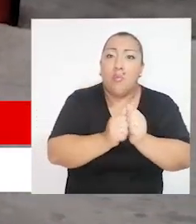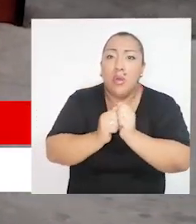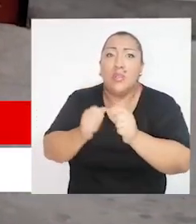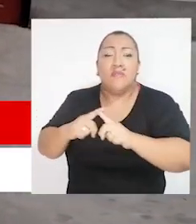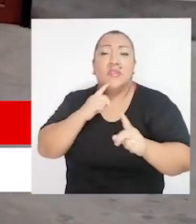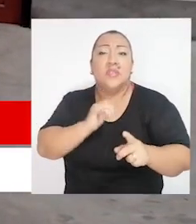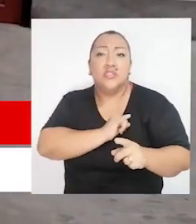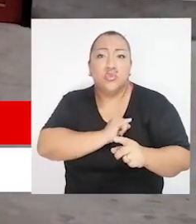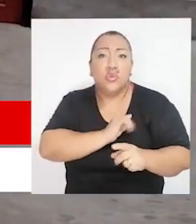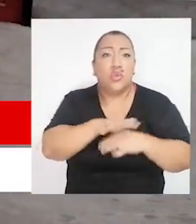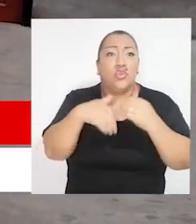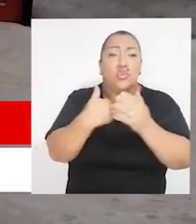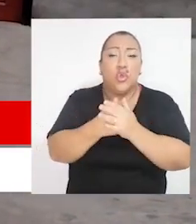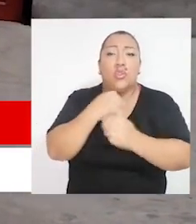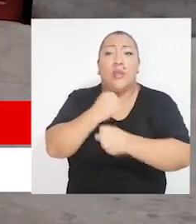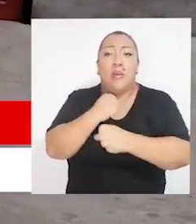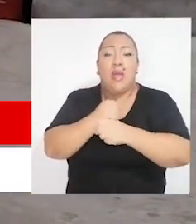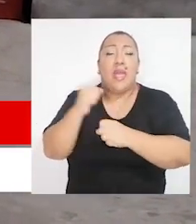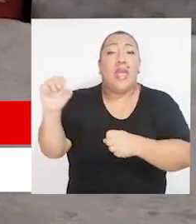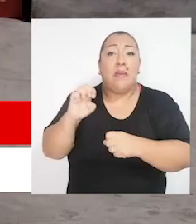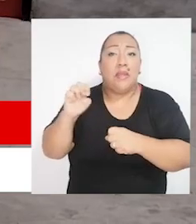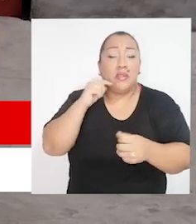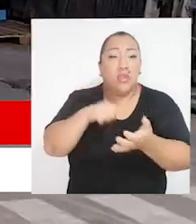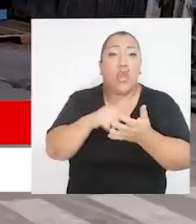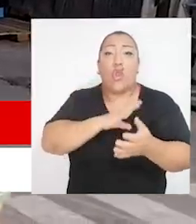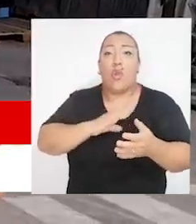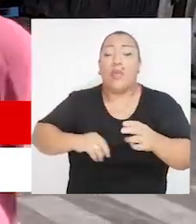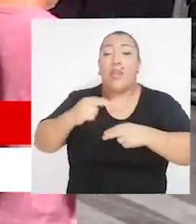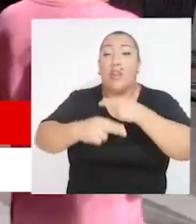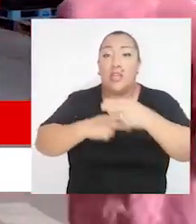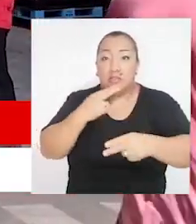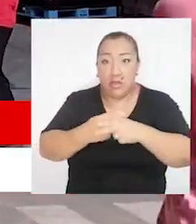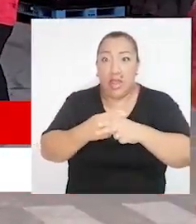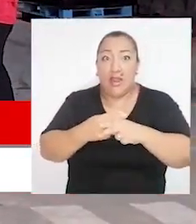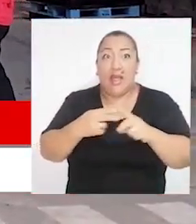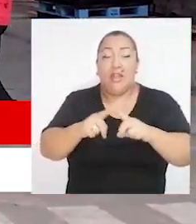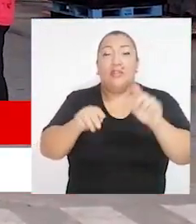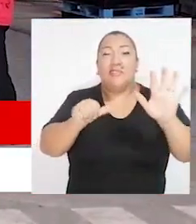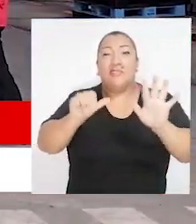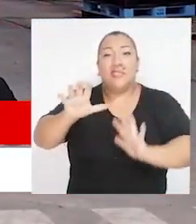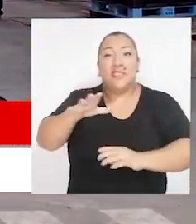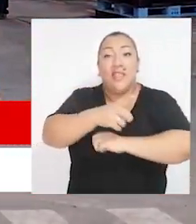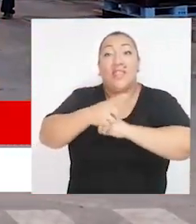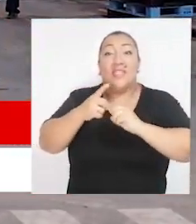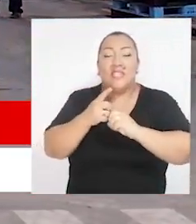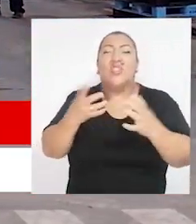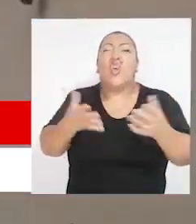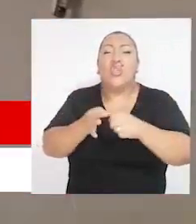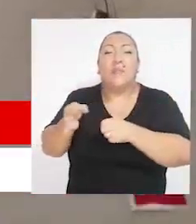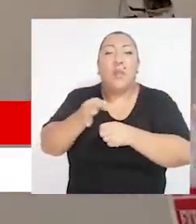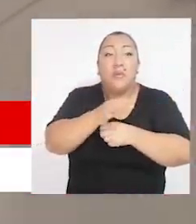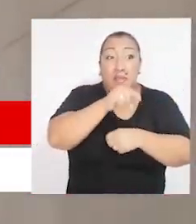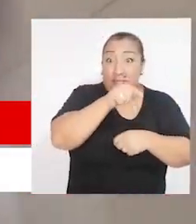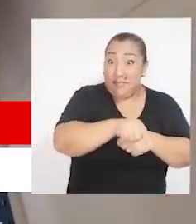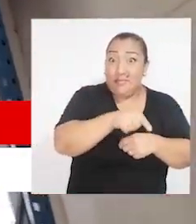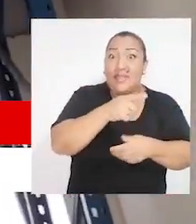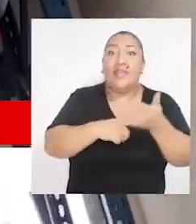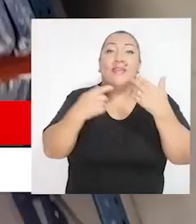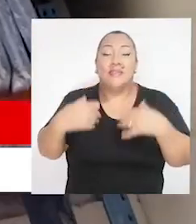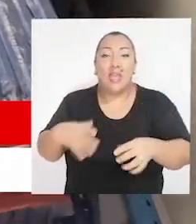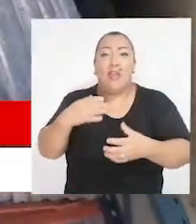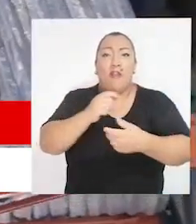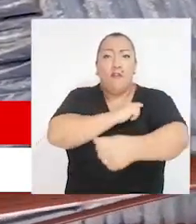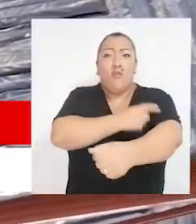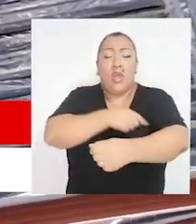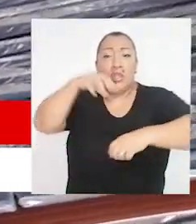para acompañar a las entidades en el marco de la emergencia decretada por el Gobierno Nacional a los 65 distritos del departamento,